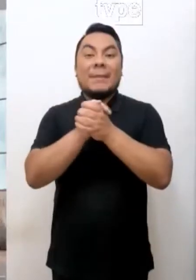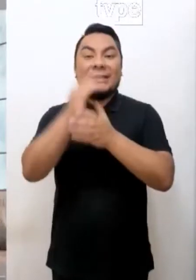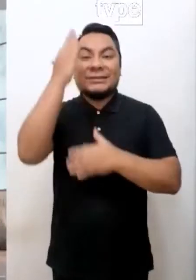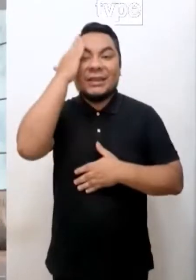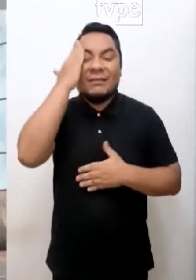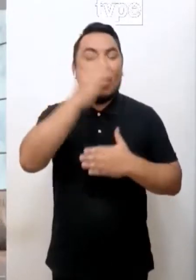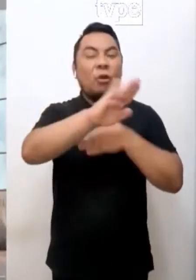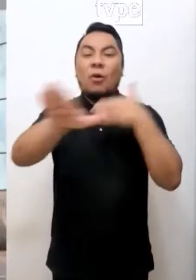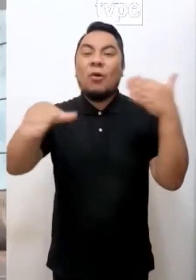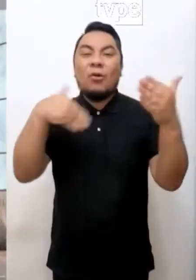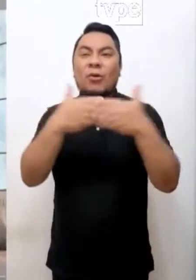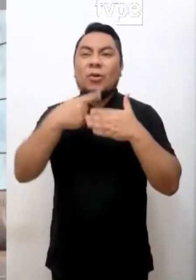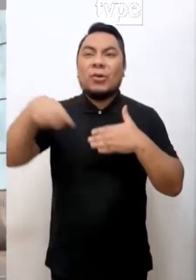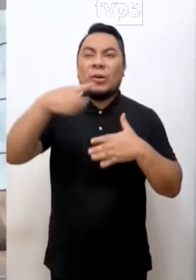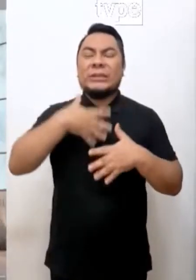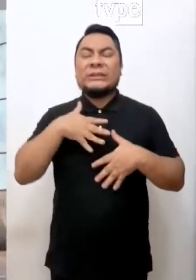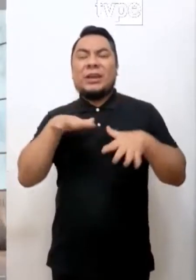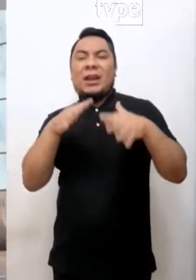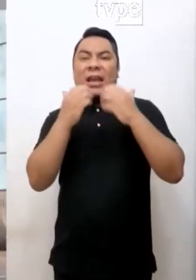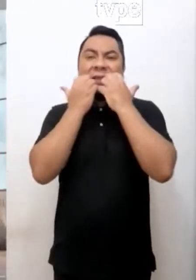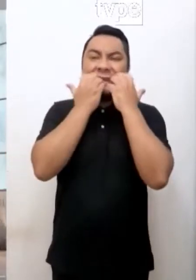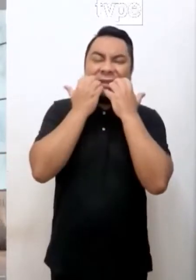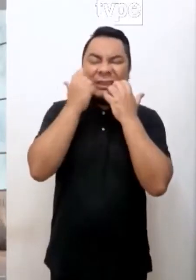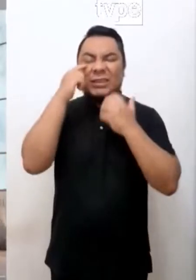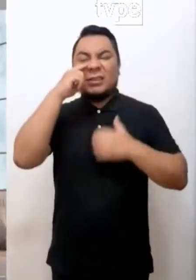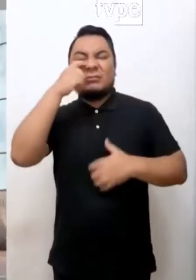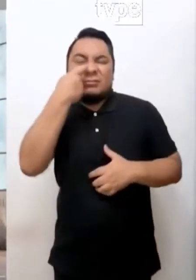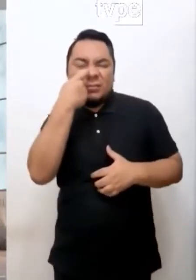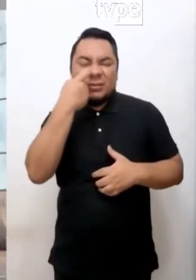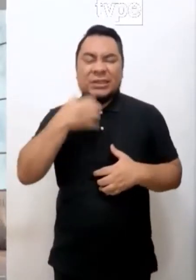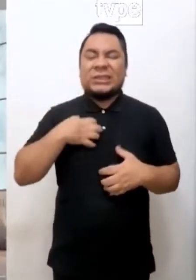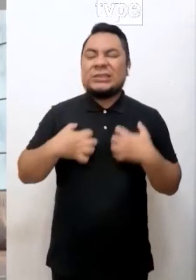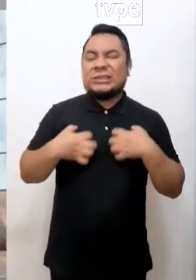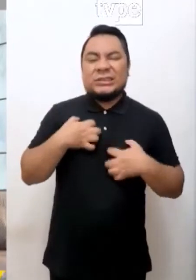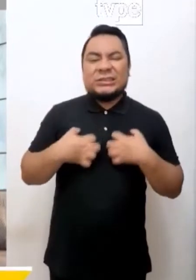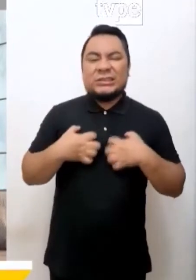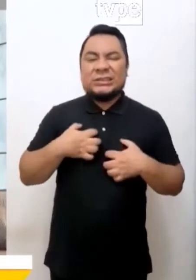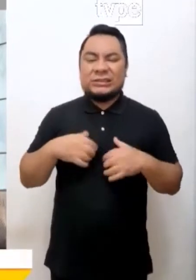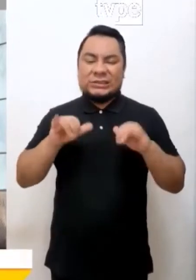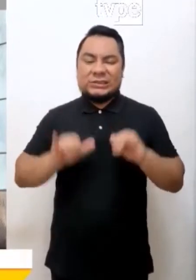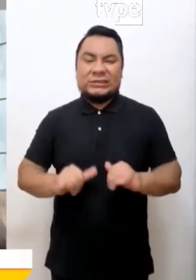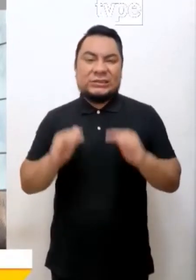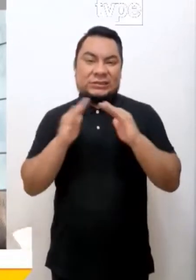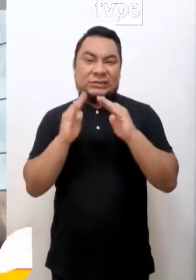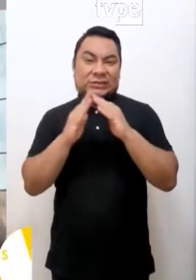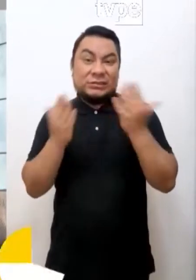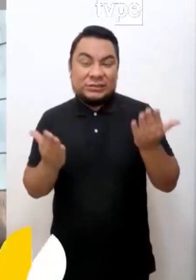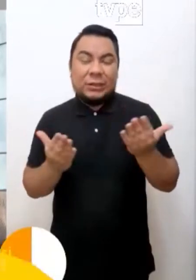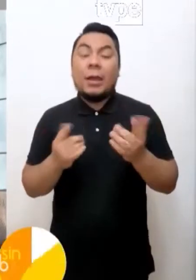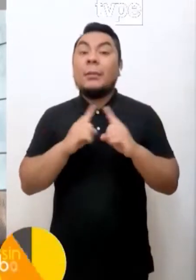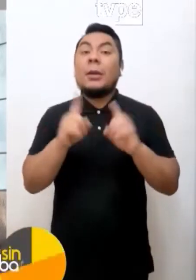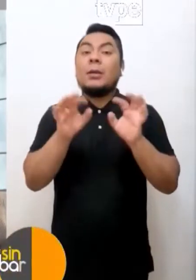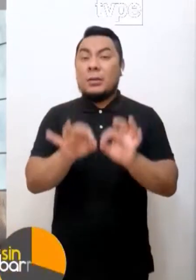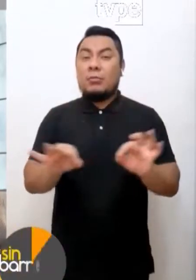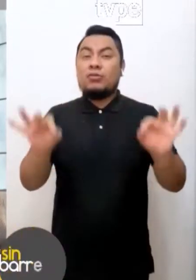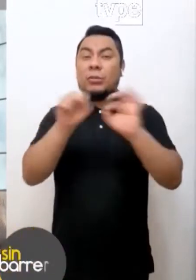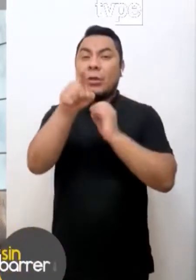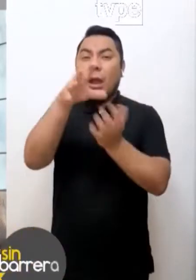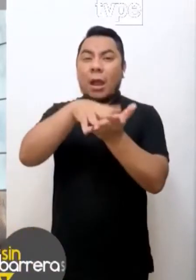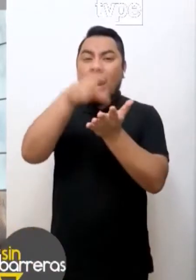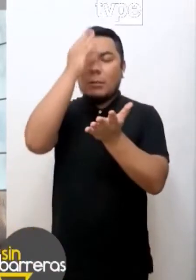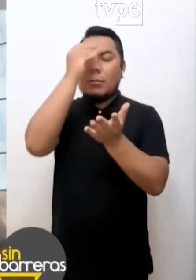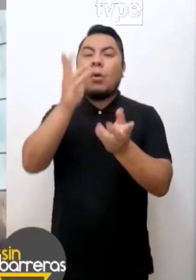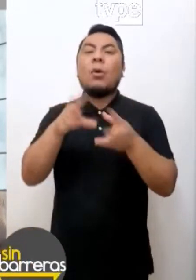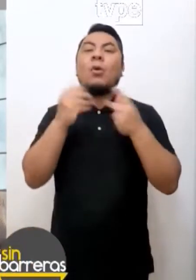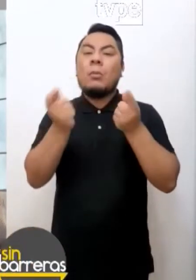Amigos, sabemos que todos estamos un poquito nerviosos, fastidiados de estar en este aislamiento social. Pero es muy importante aprender